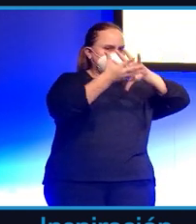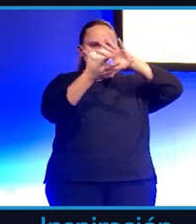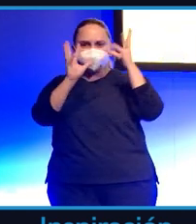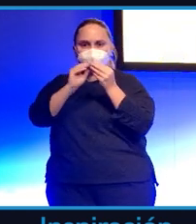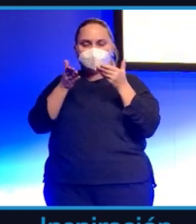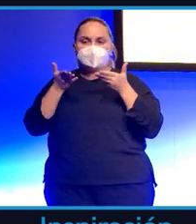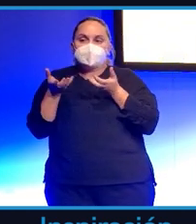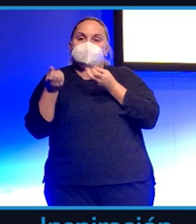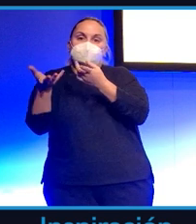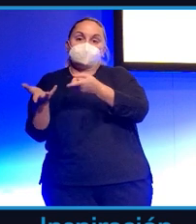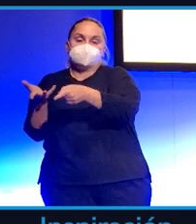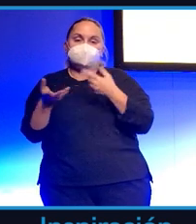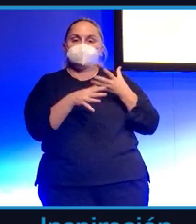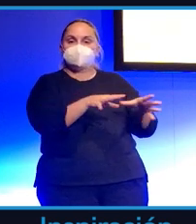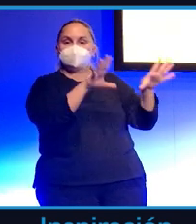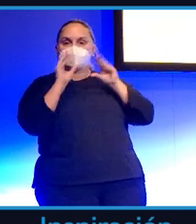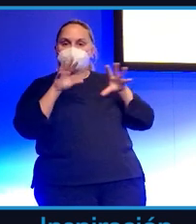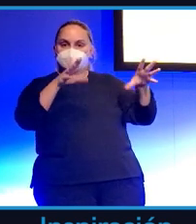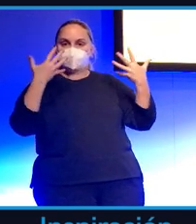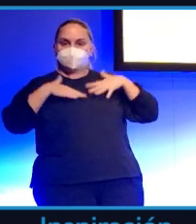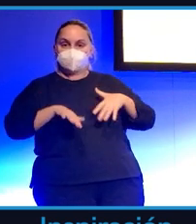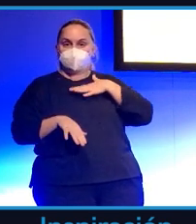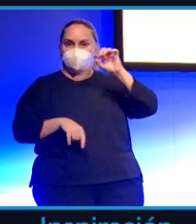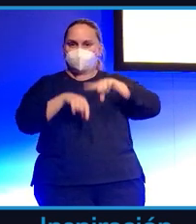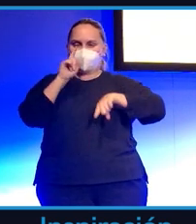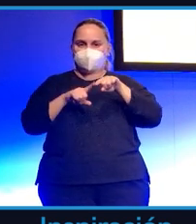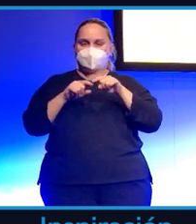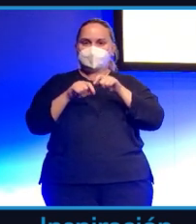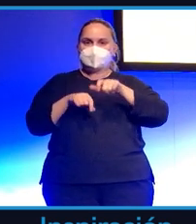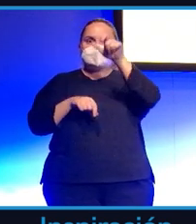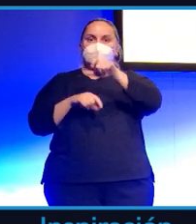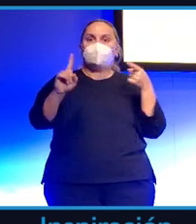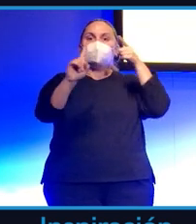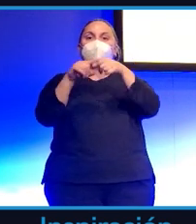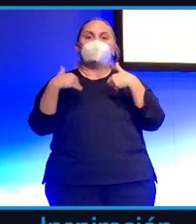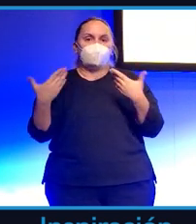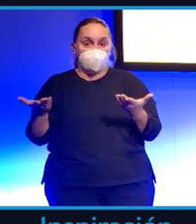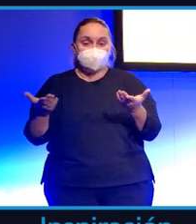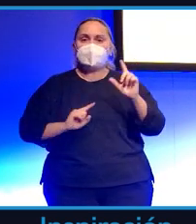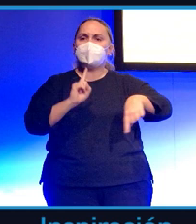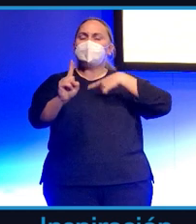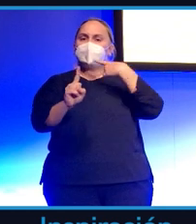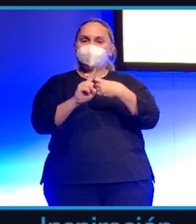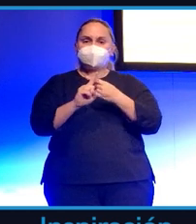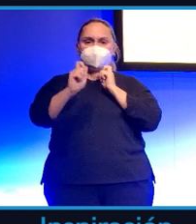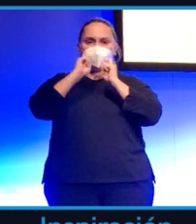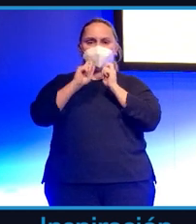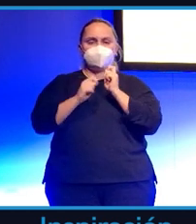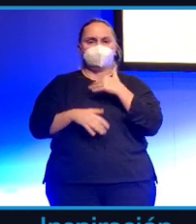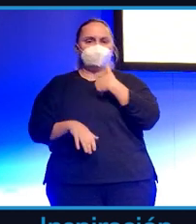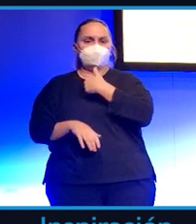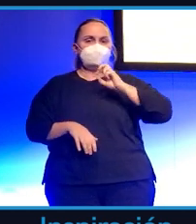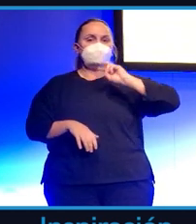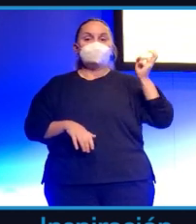hacia la audiencia. Y luego el análisis, por supuesto que se le presupone la capacidad de análisis de